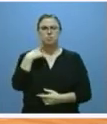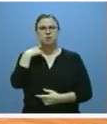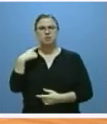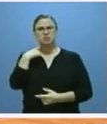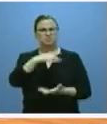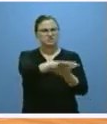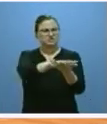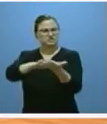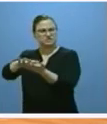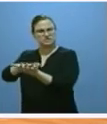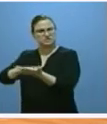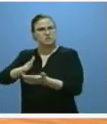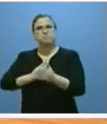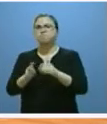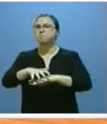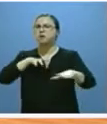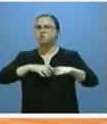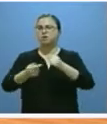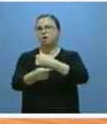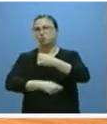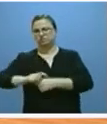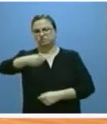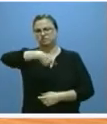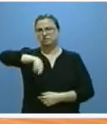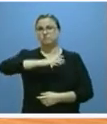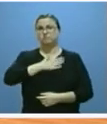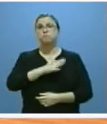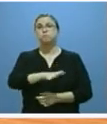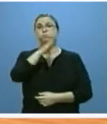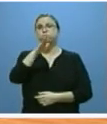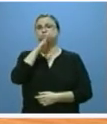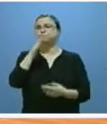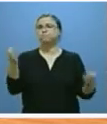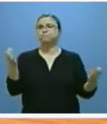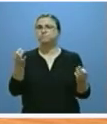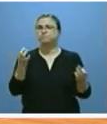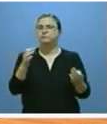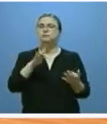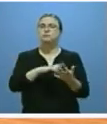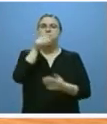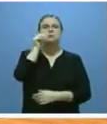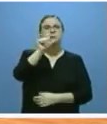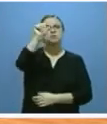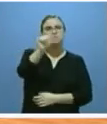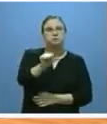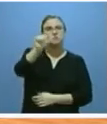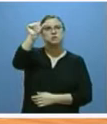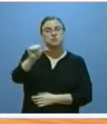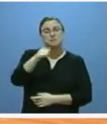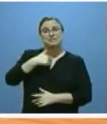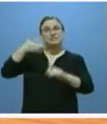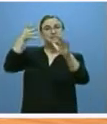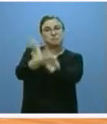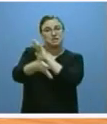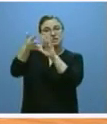en la mayor parte de nuestras producciones. Por esa razón, escuchando y también explicándola